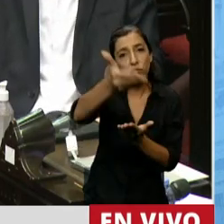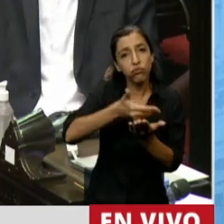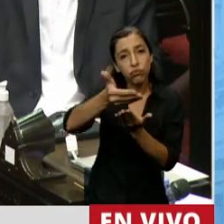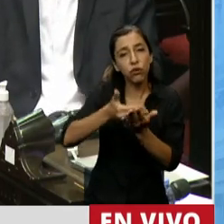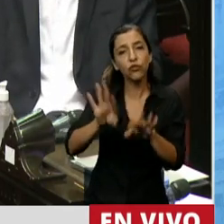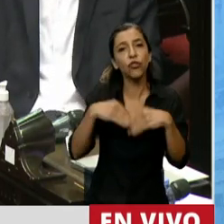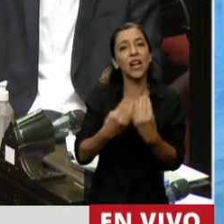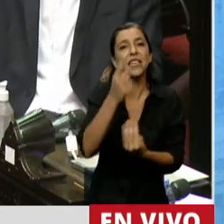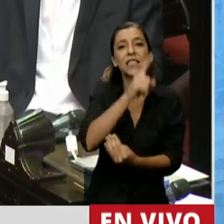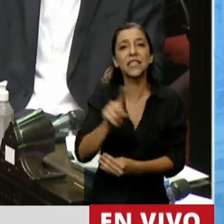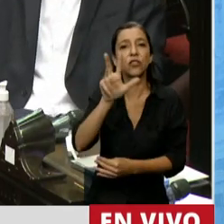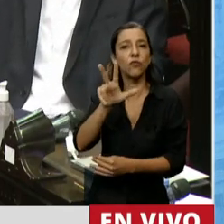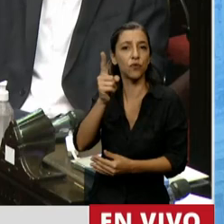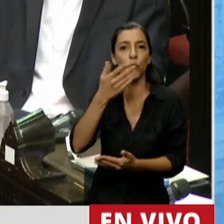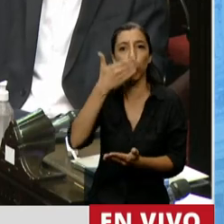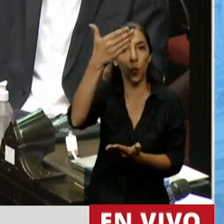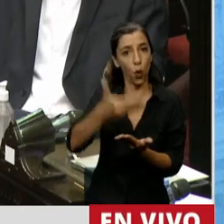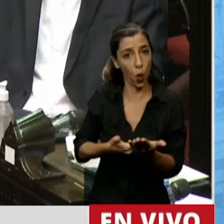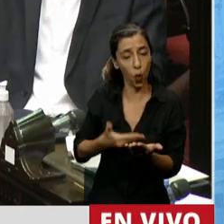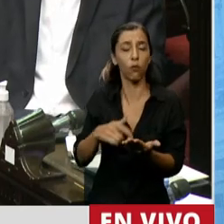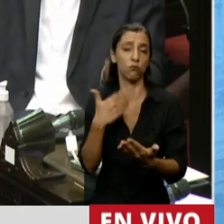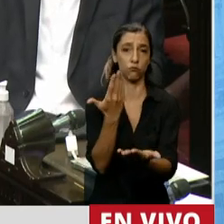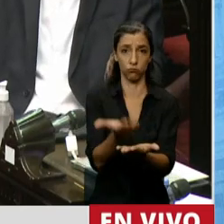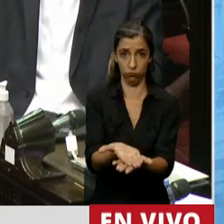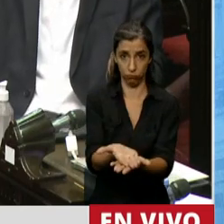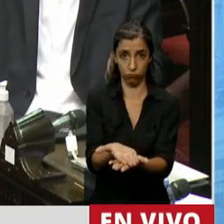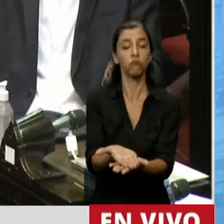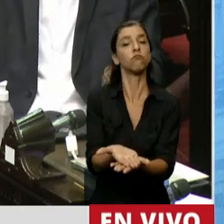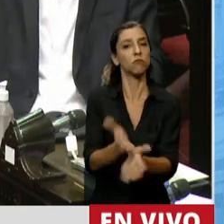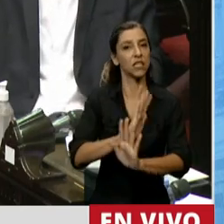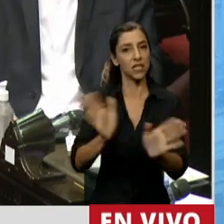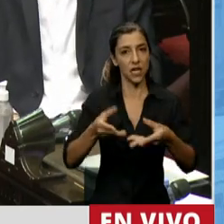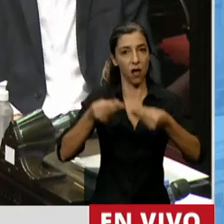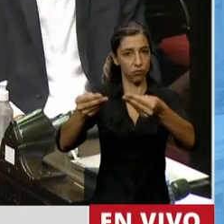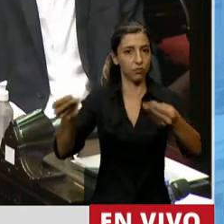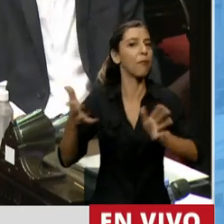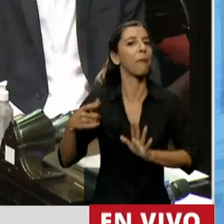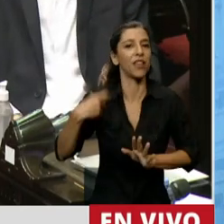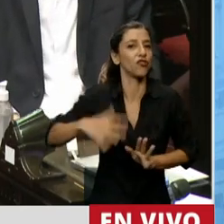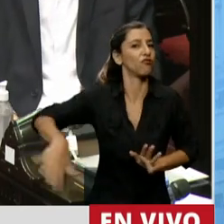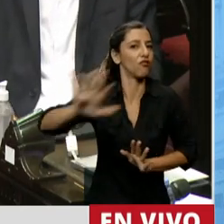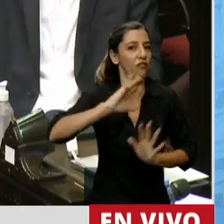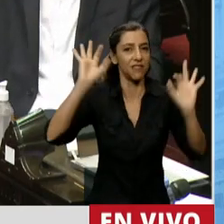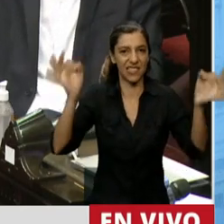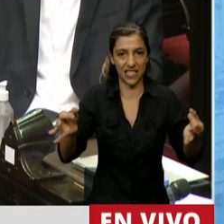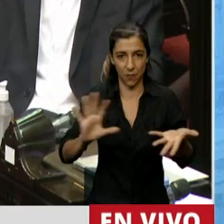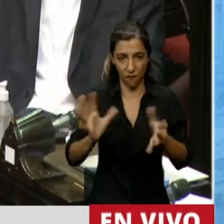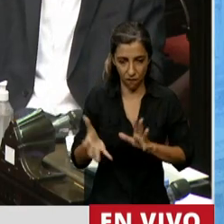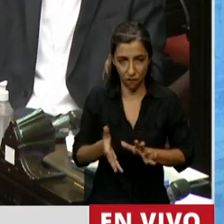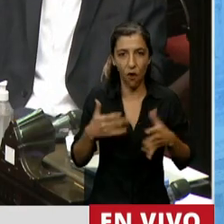páginas que por supuesto pusimos a disposición de toda la sociedad. En base a eso